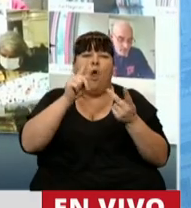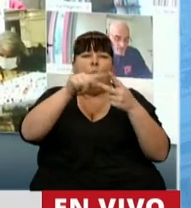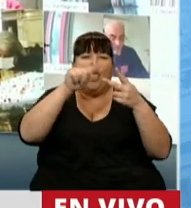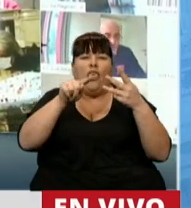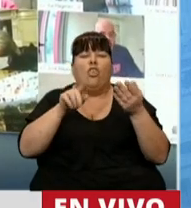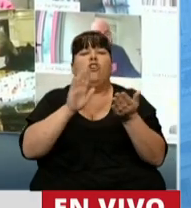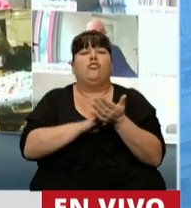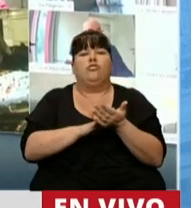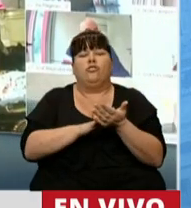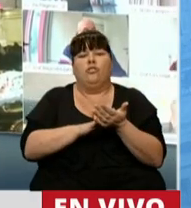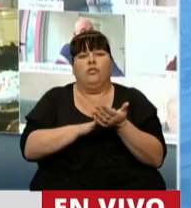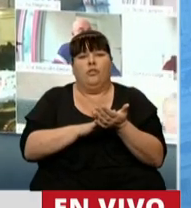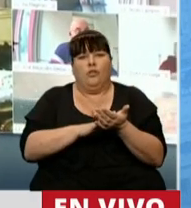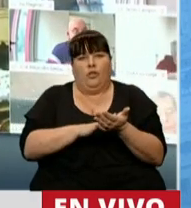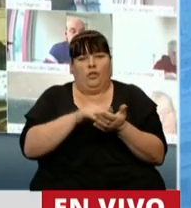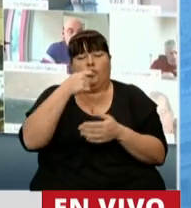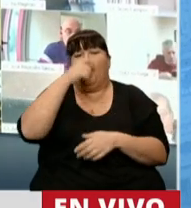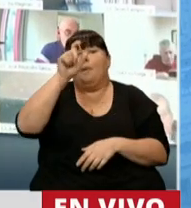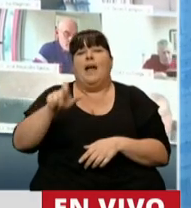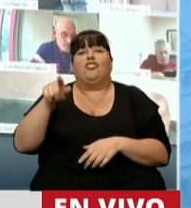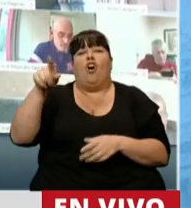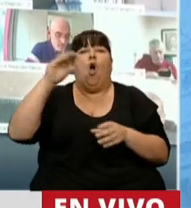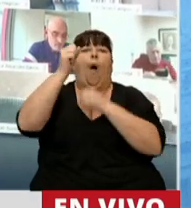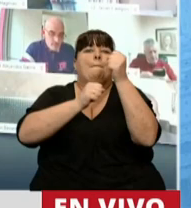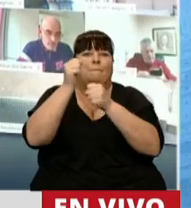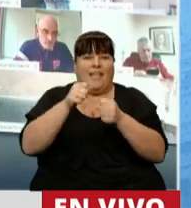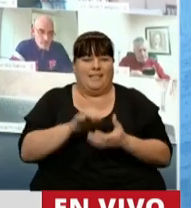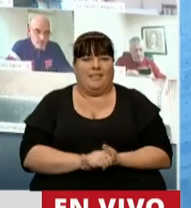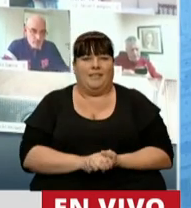respecto de sujetos alcanzados.